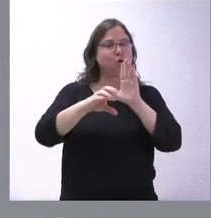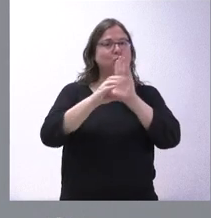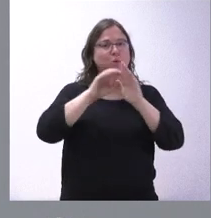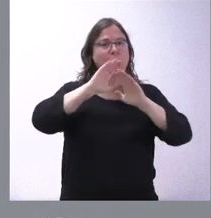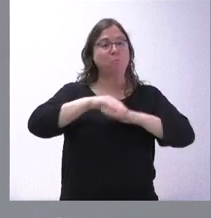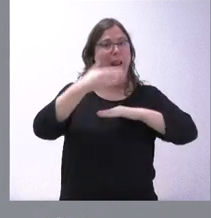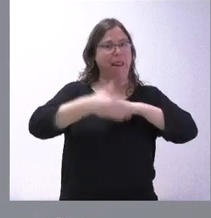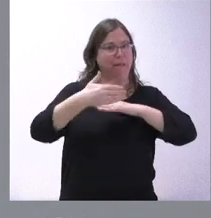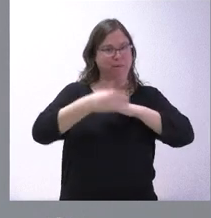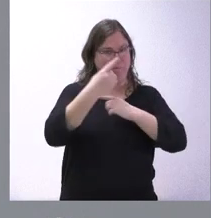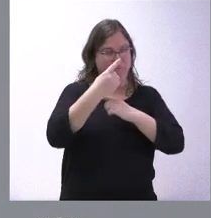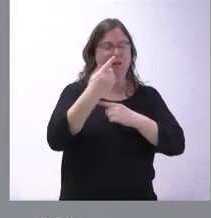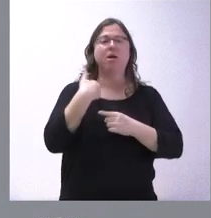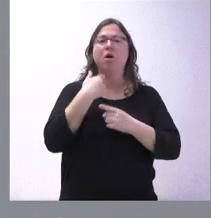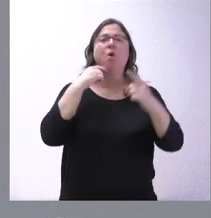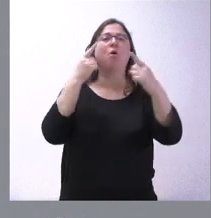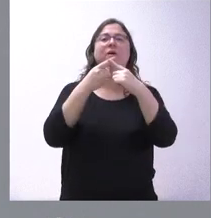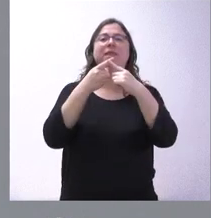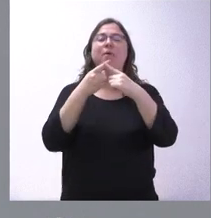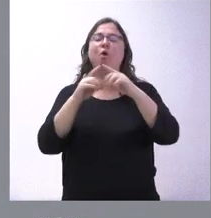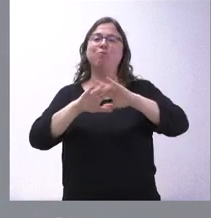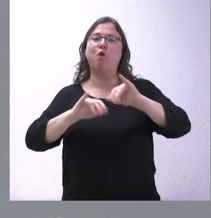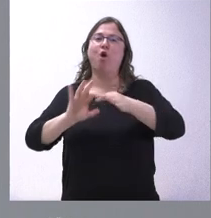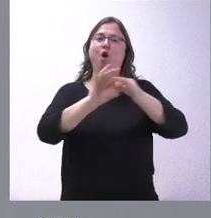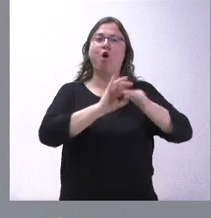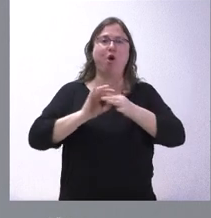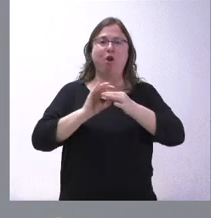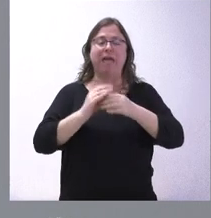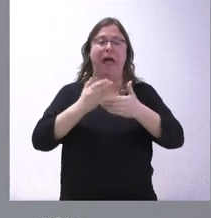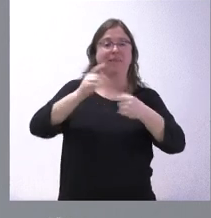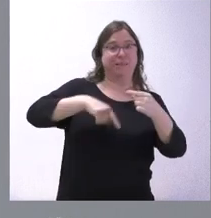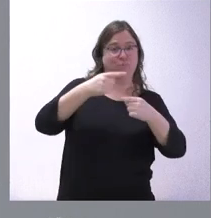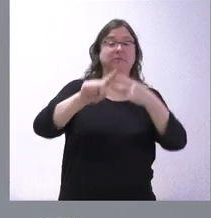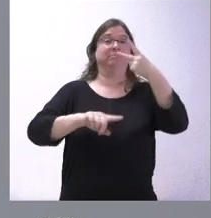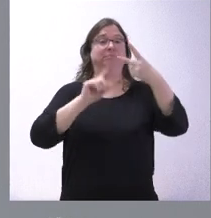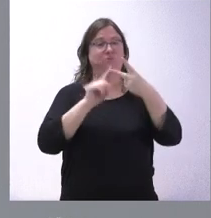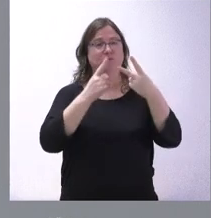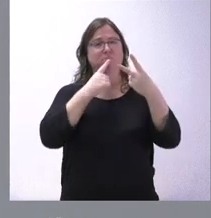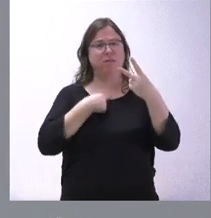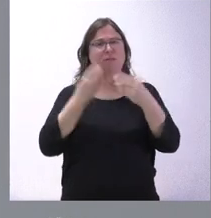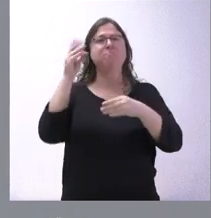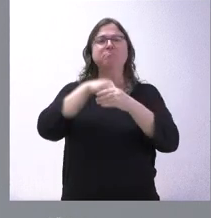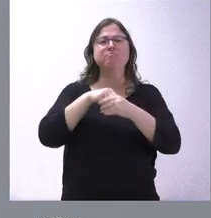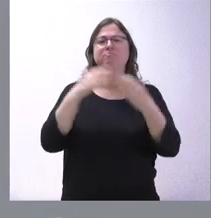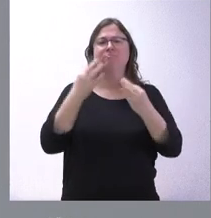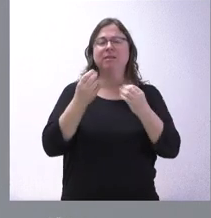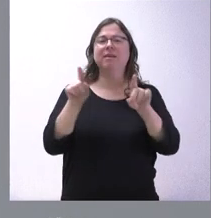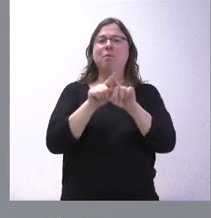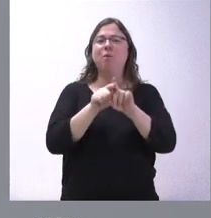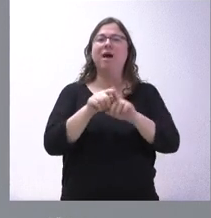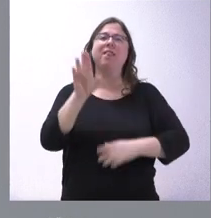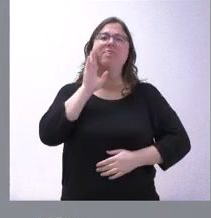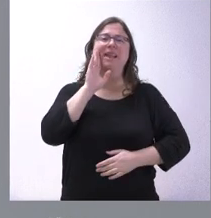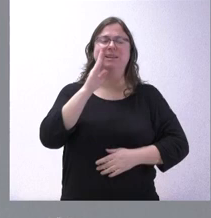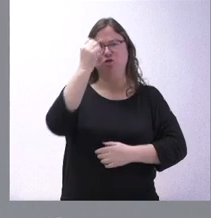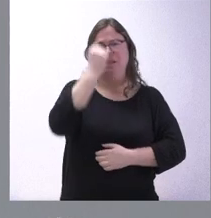y que tenía como objetivo la concordia, un antes y un después. Luego se nos dijo que iban a entrar los delitos de terrorismo